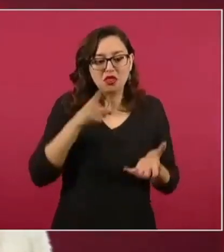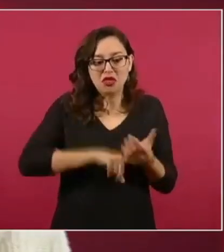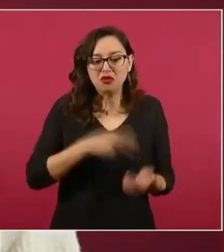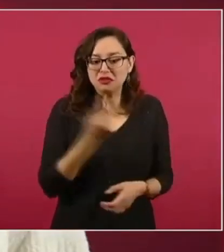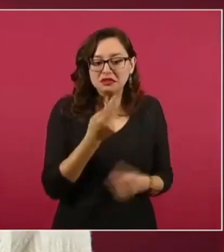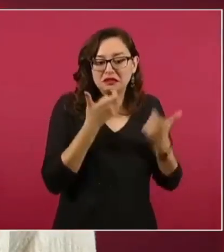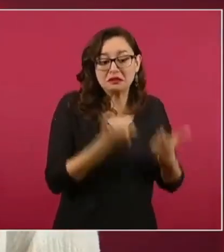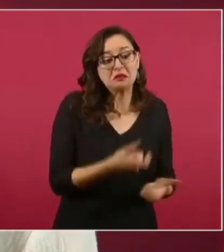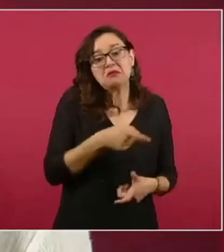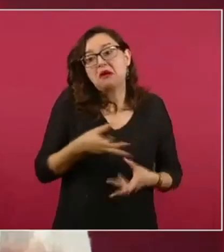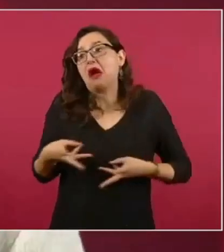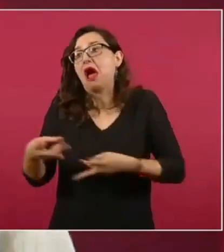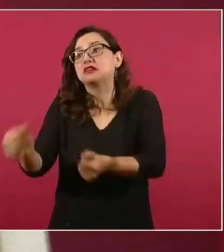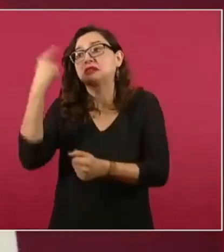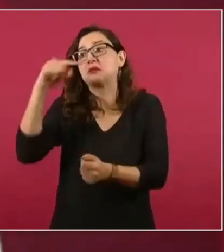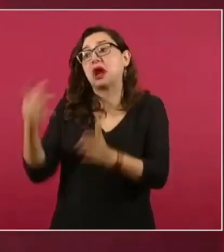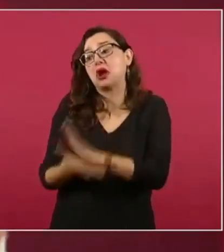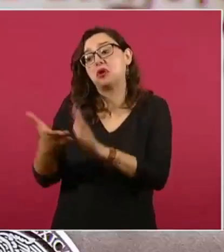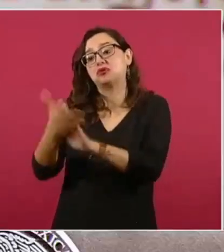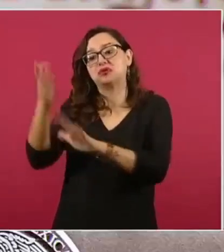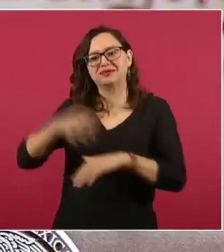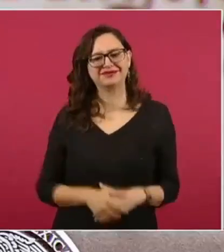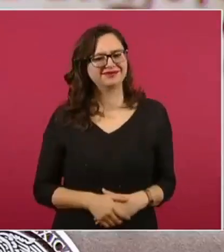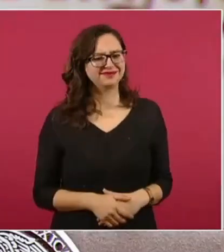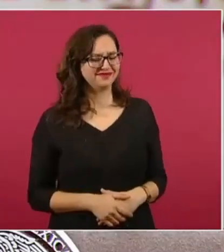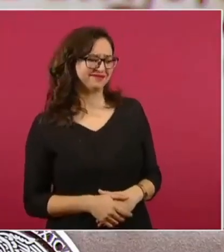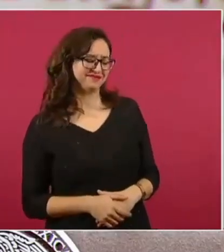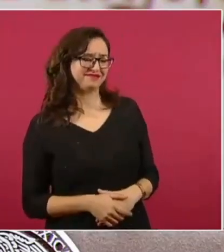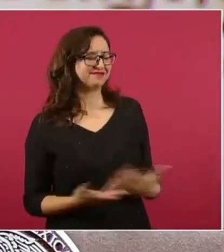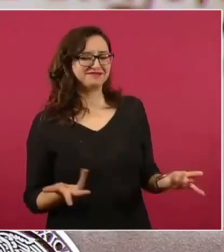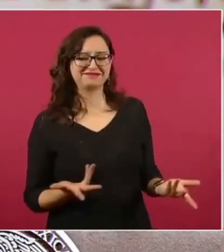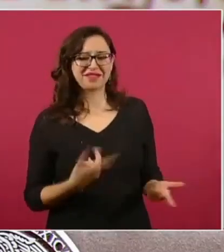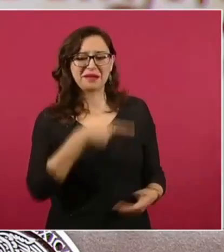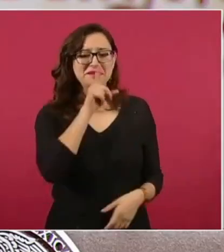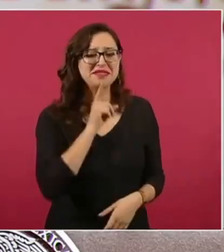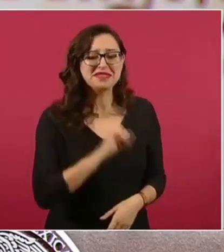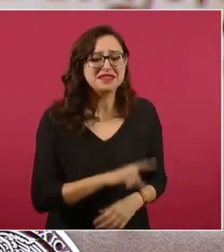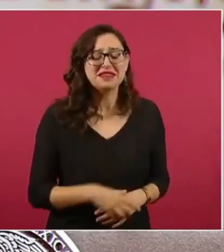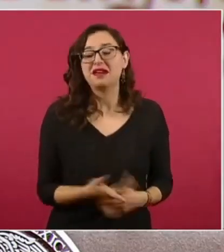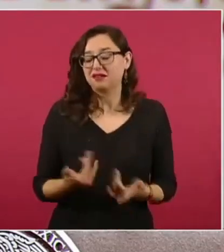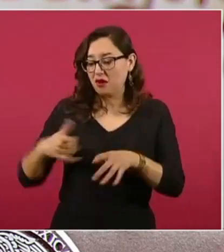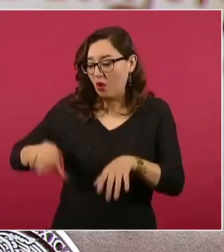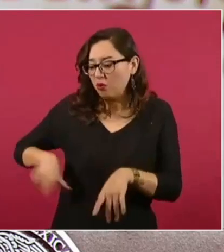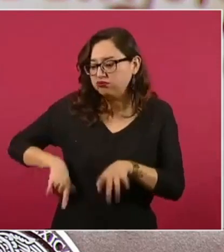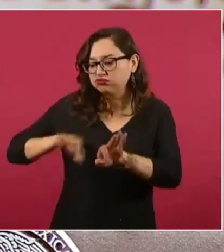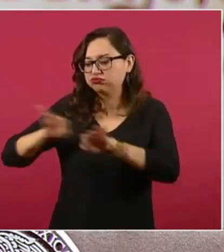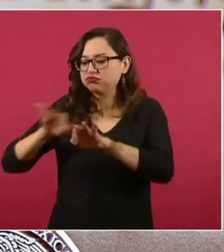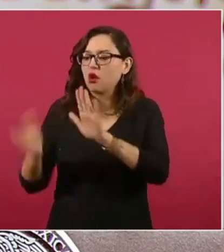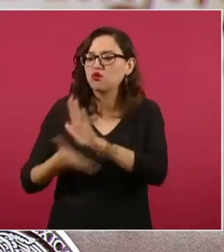Pero pues eso es falso. Este gobierno trabaja para el pueblo y vela por los intereses del mismo. Y las obras